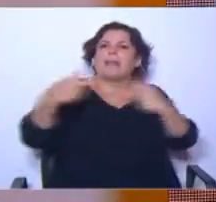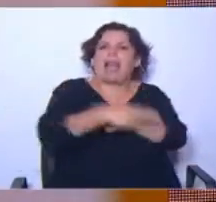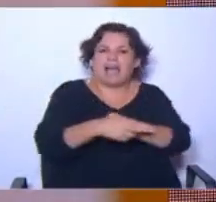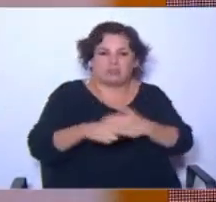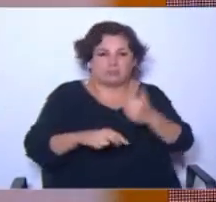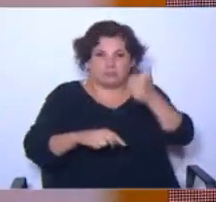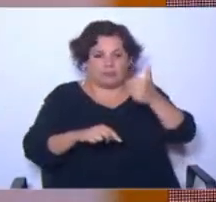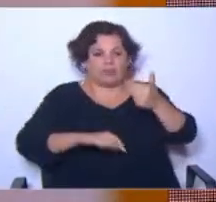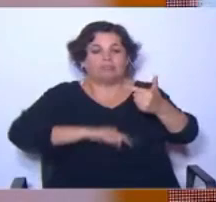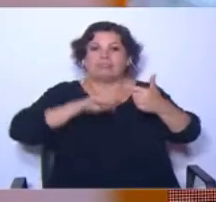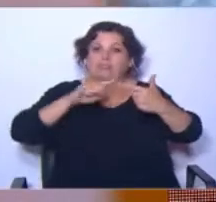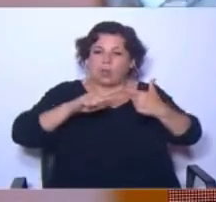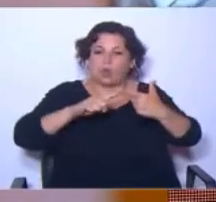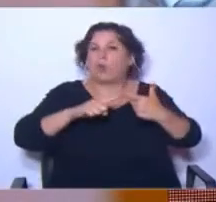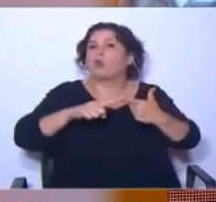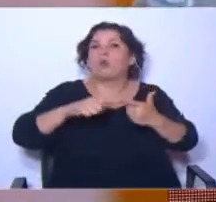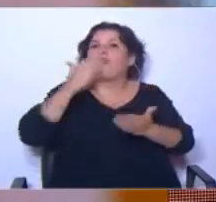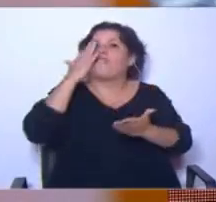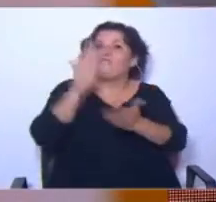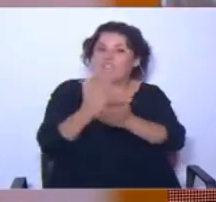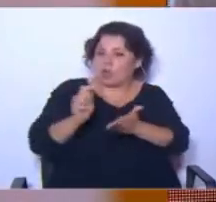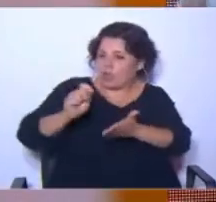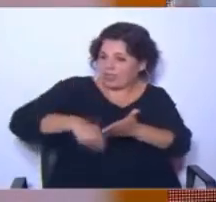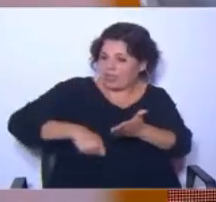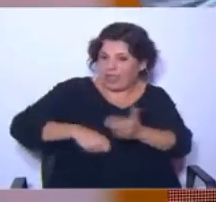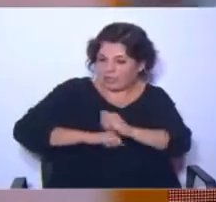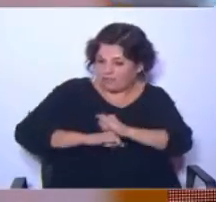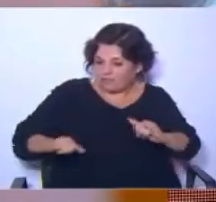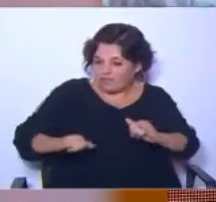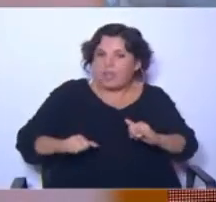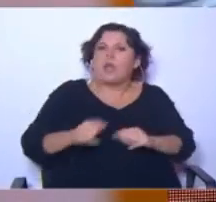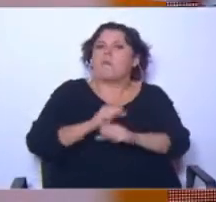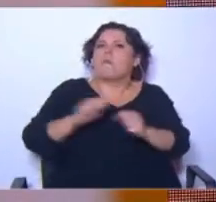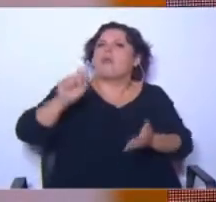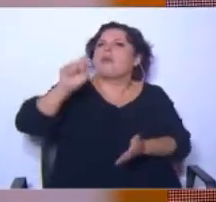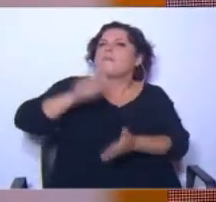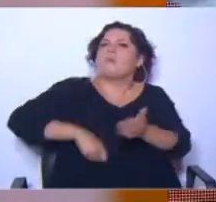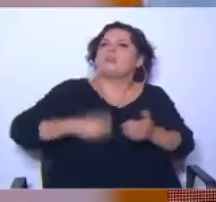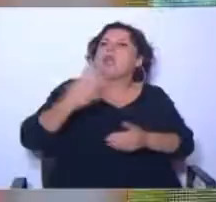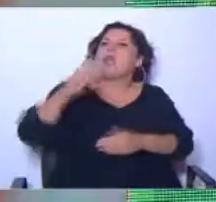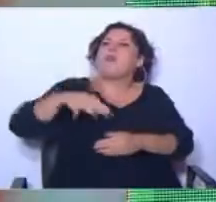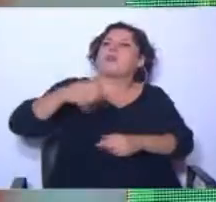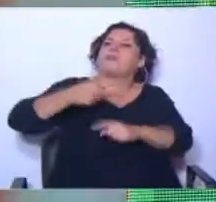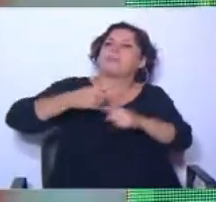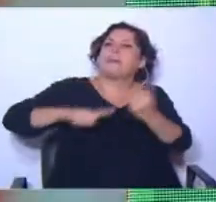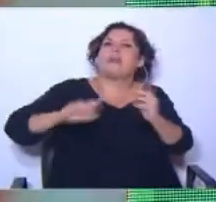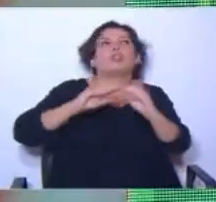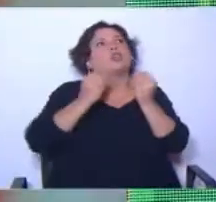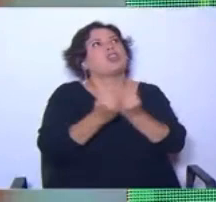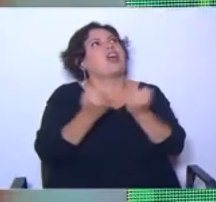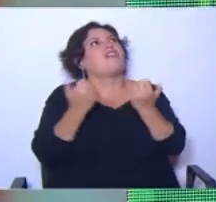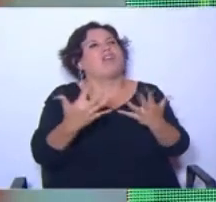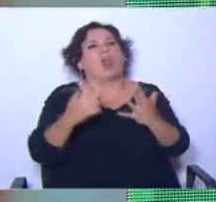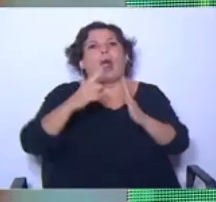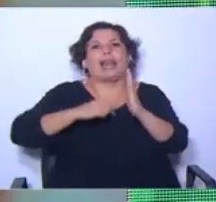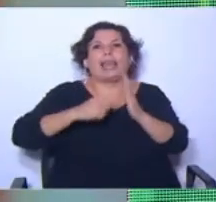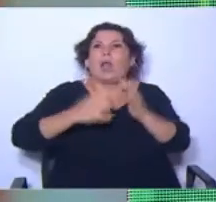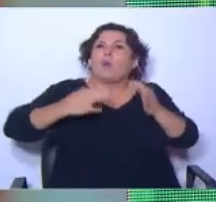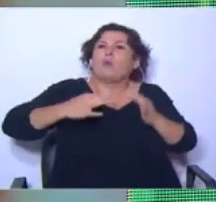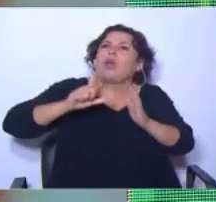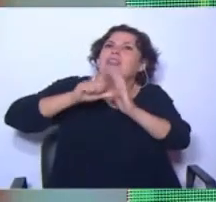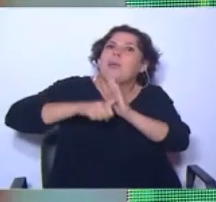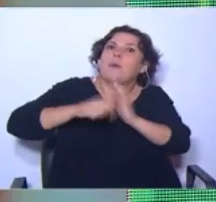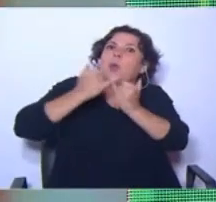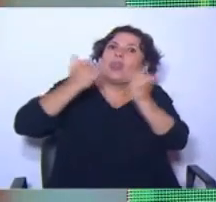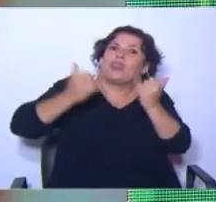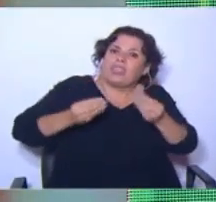En segundo lugar, que al fin del contrato habilita una multa de hasta cuatro meses y medio el valor del arriendo si te demoras un día